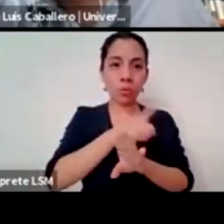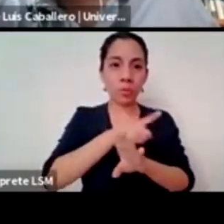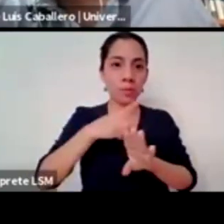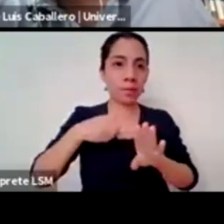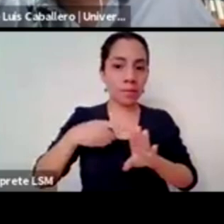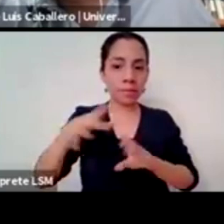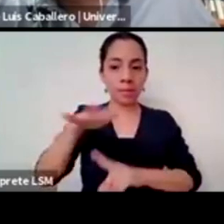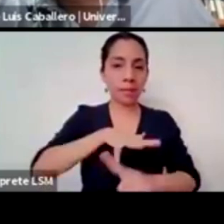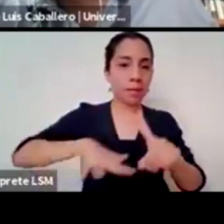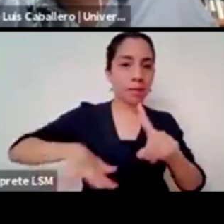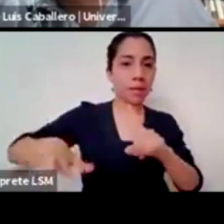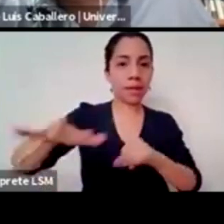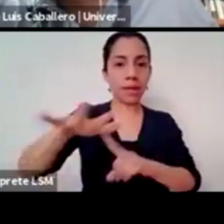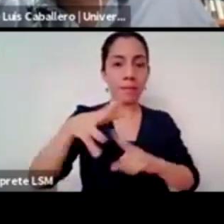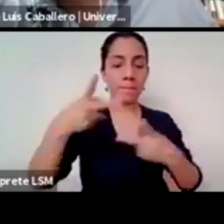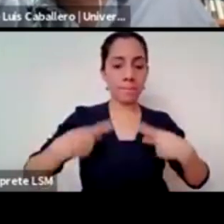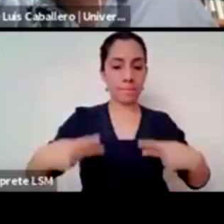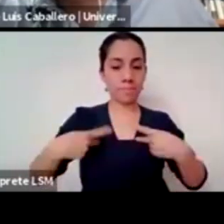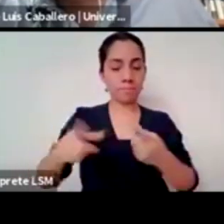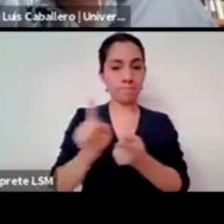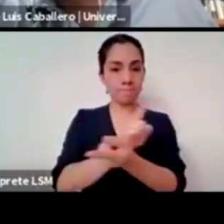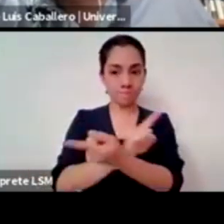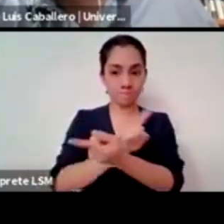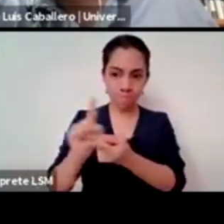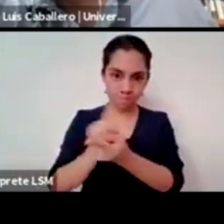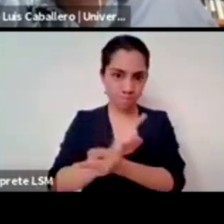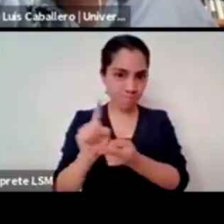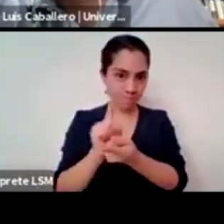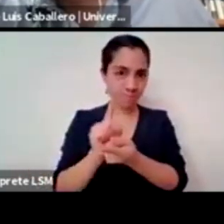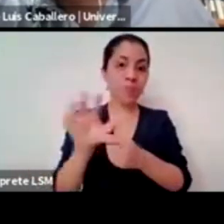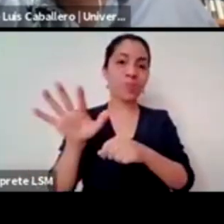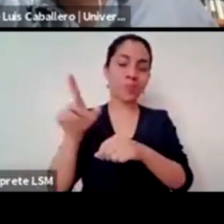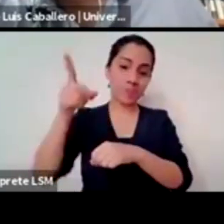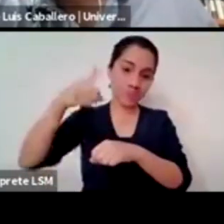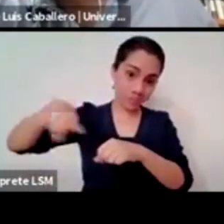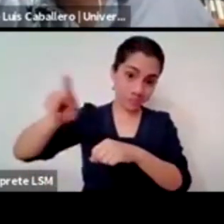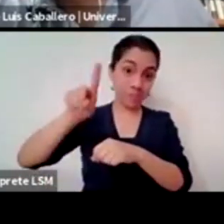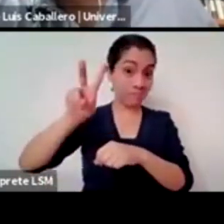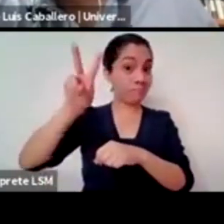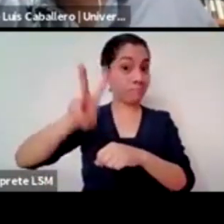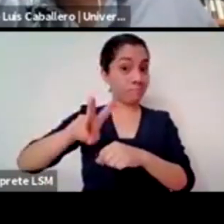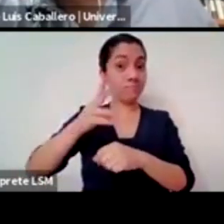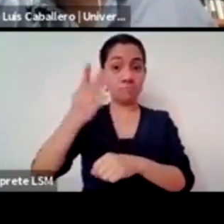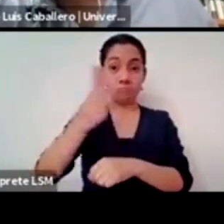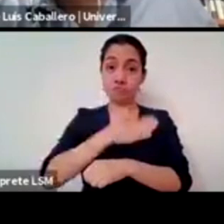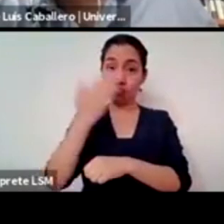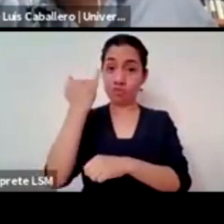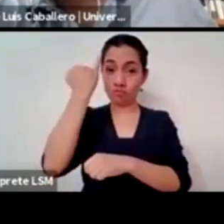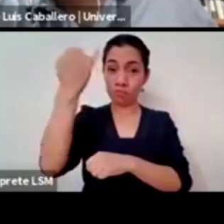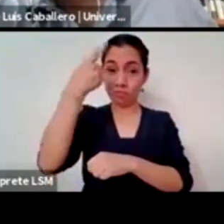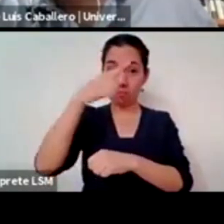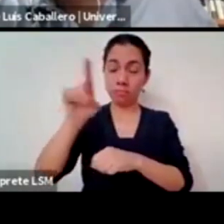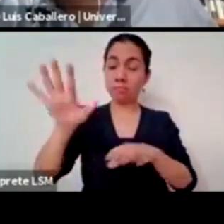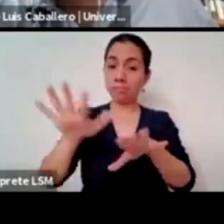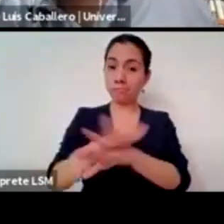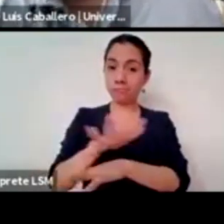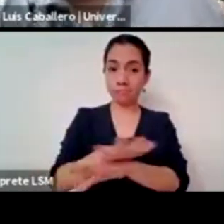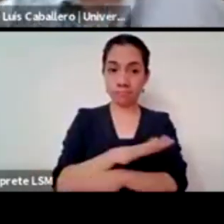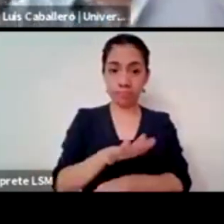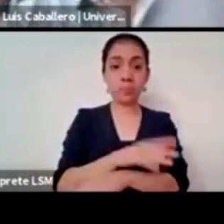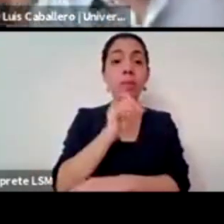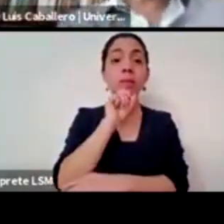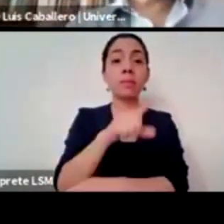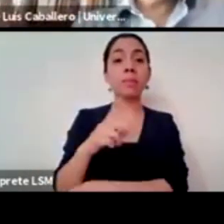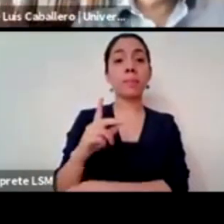internacional por ese lado nos están ganando muchísimo y de ahí parte también del fin parental que es una herencia que